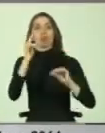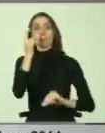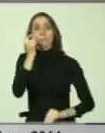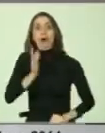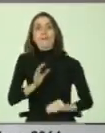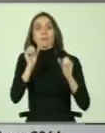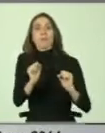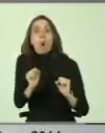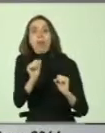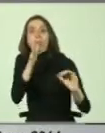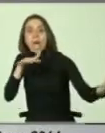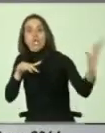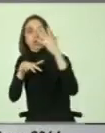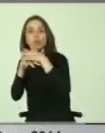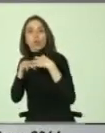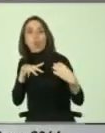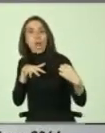de abril,